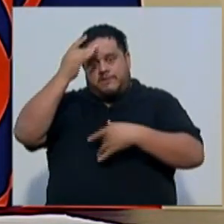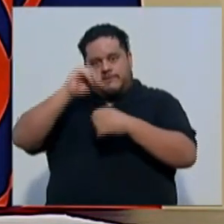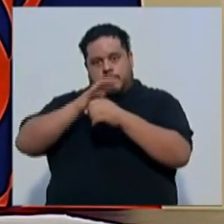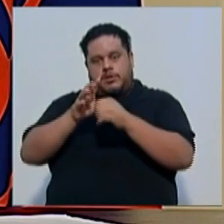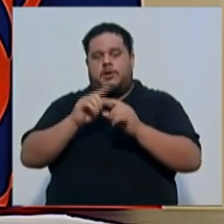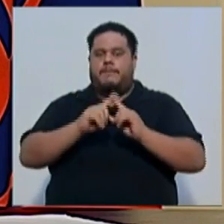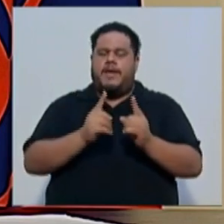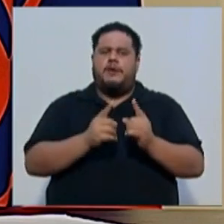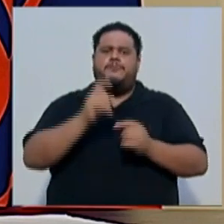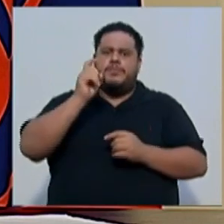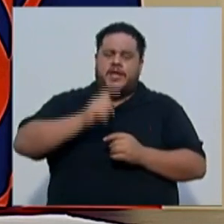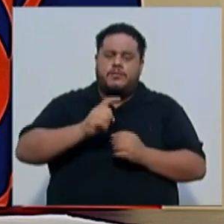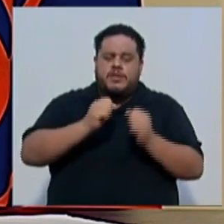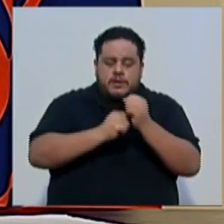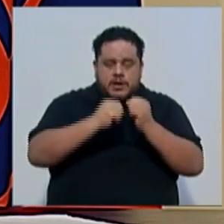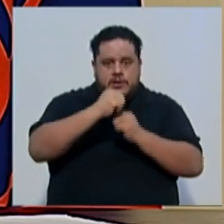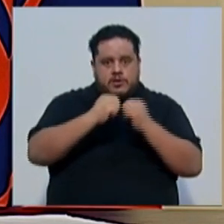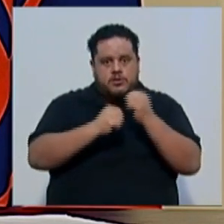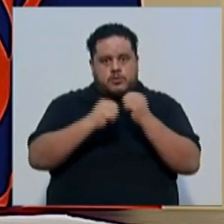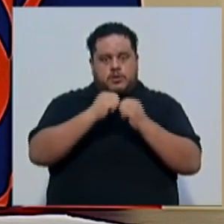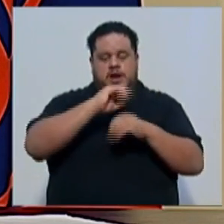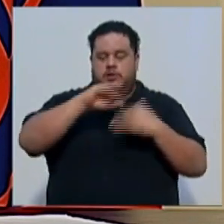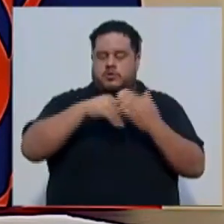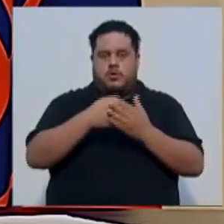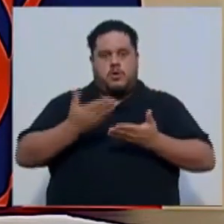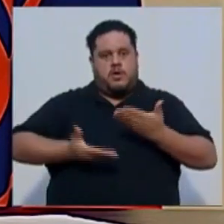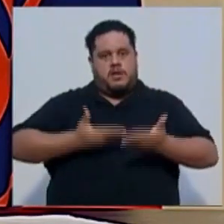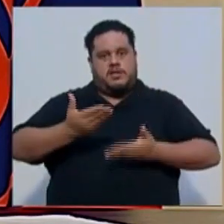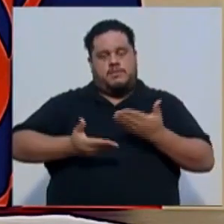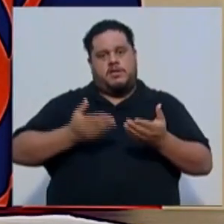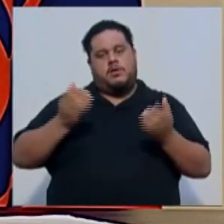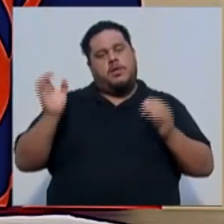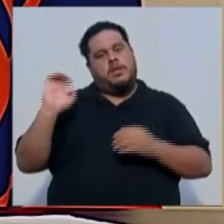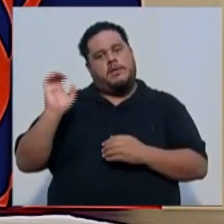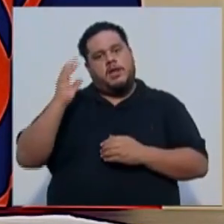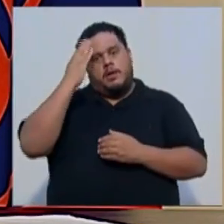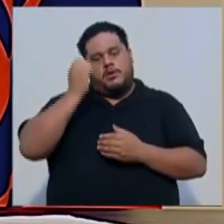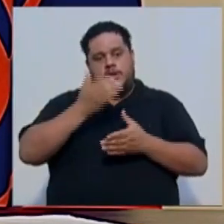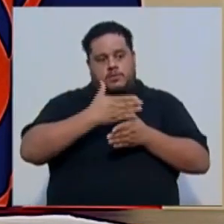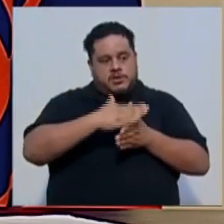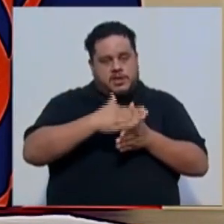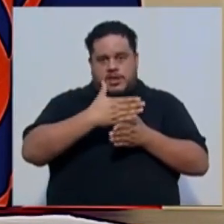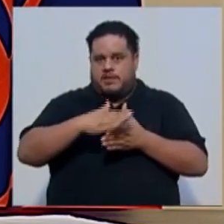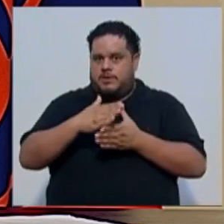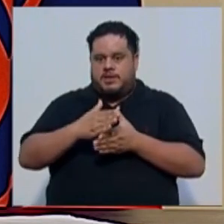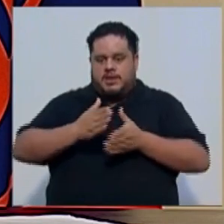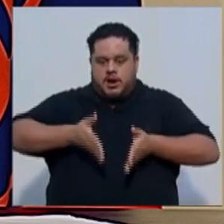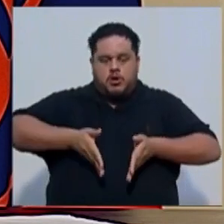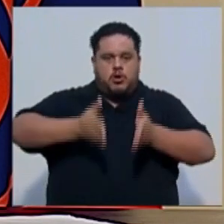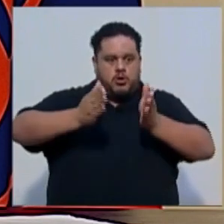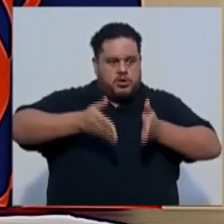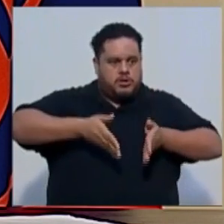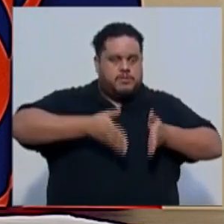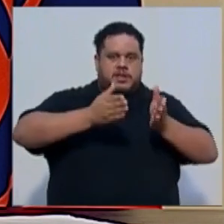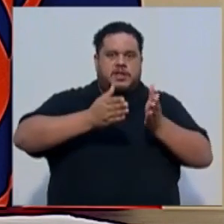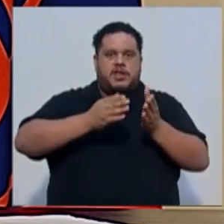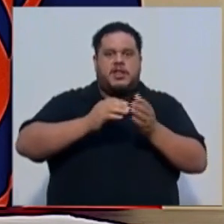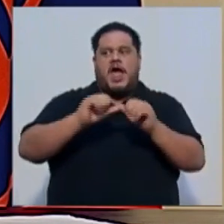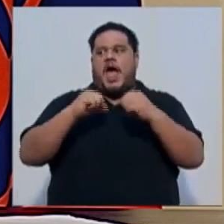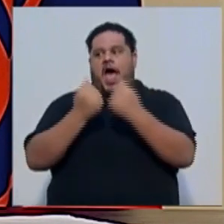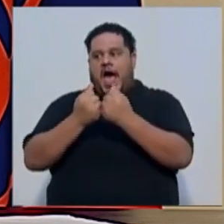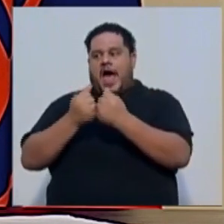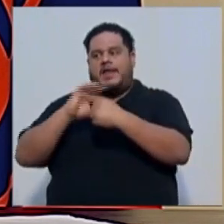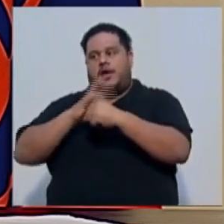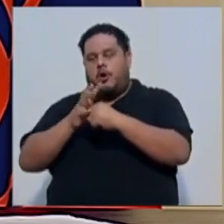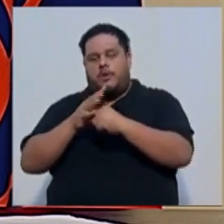hemos tenido que reestructurar todo el servicio de emergencias porque hemos tenido que dividir incluso los pasillos en áreas COVID, áreas